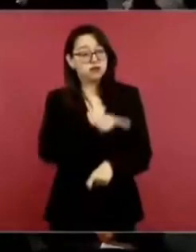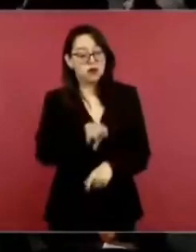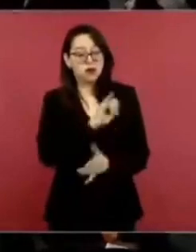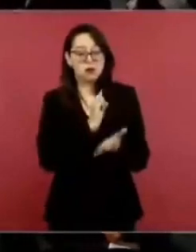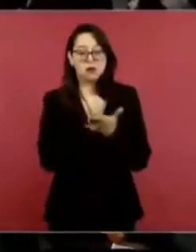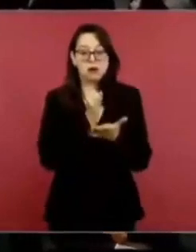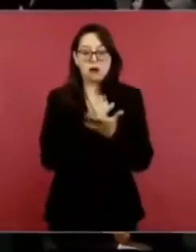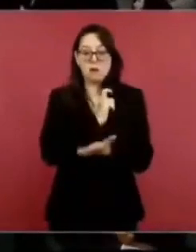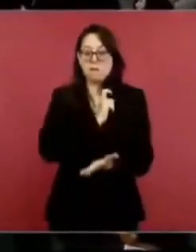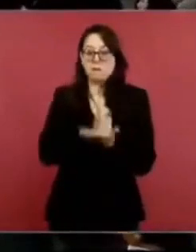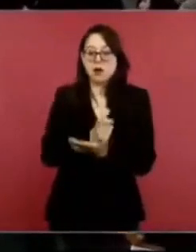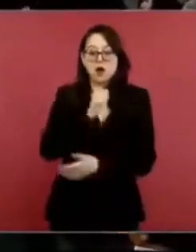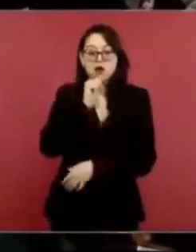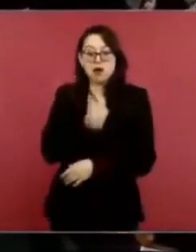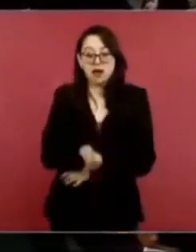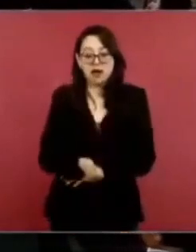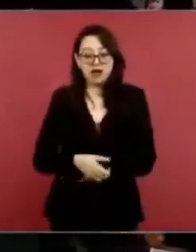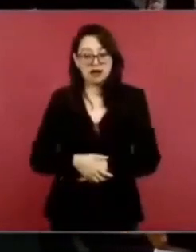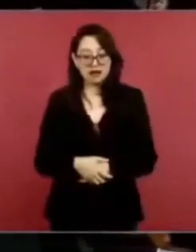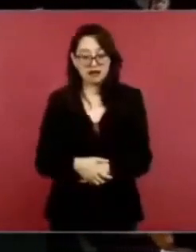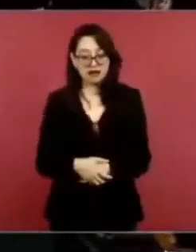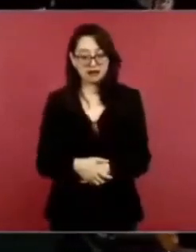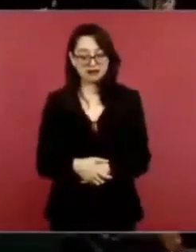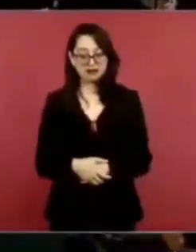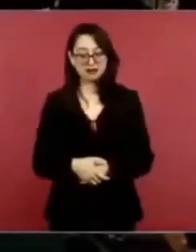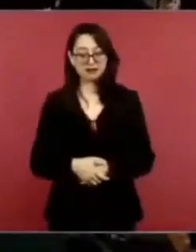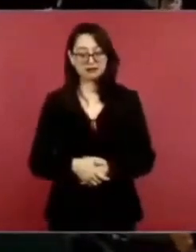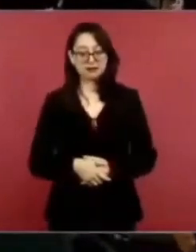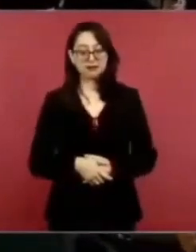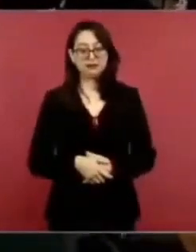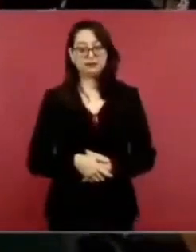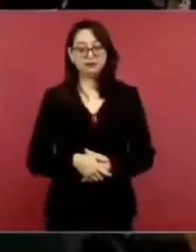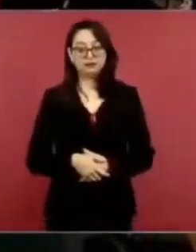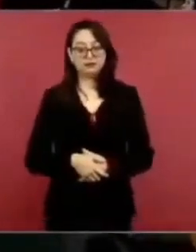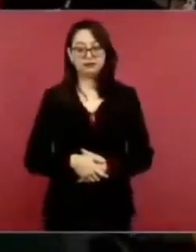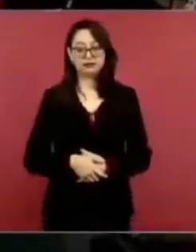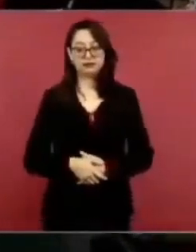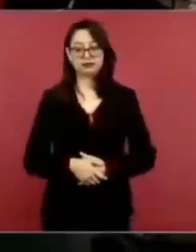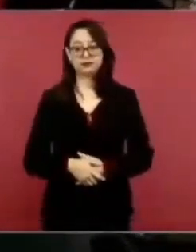A la falta de pago de impuestos de la familia Magnani, precisamente. Sí.